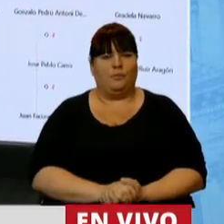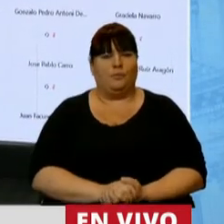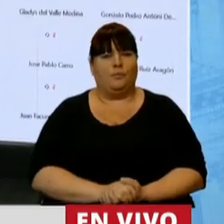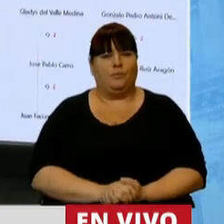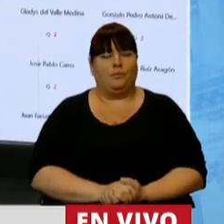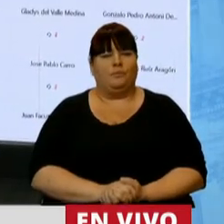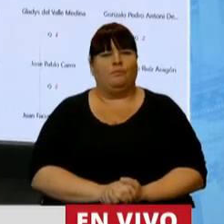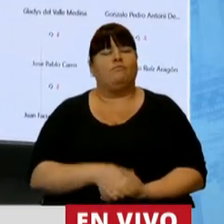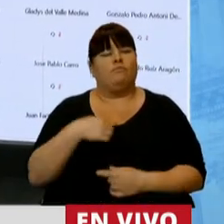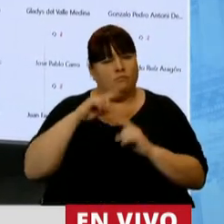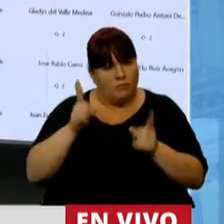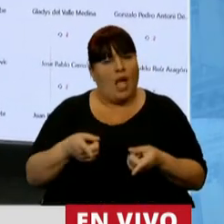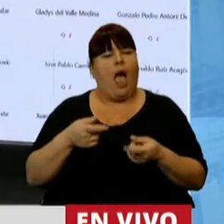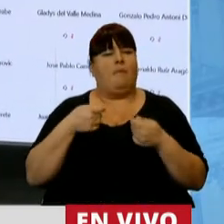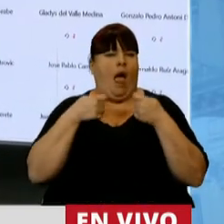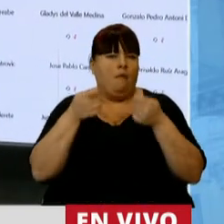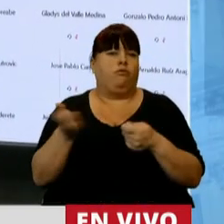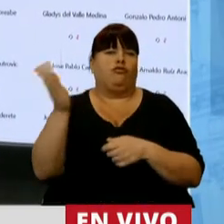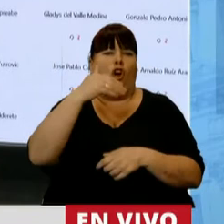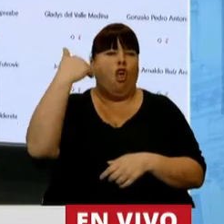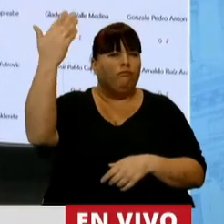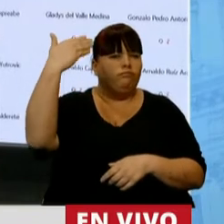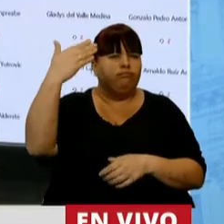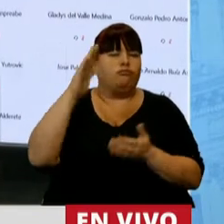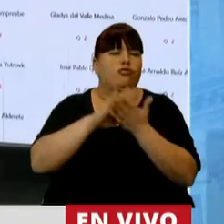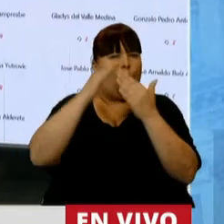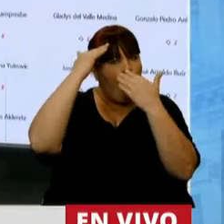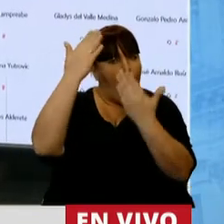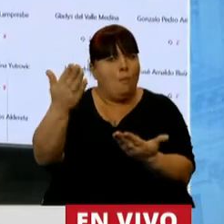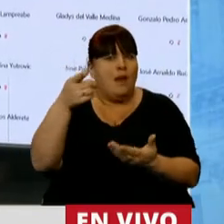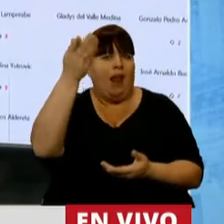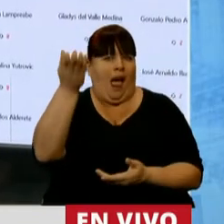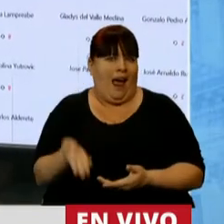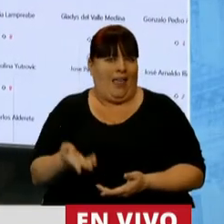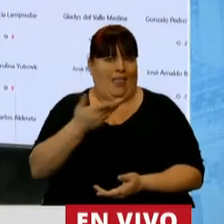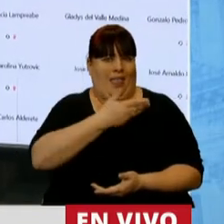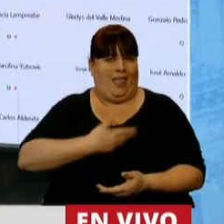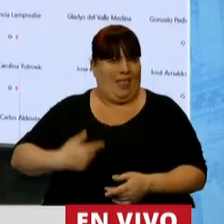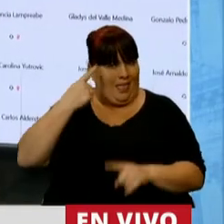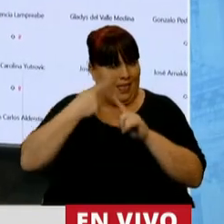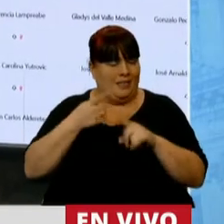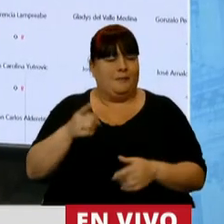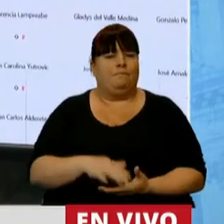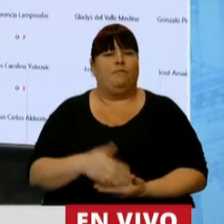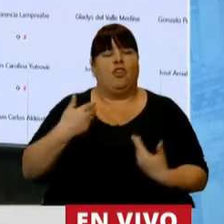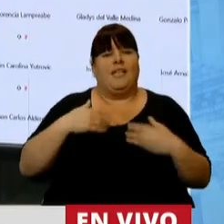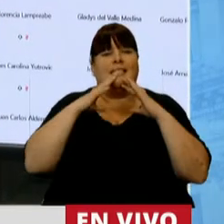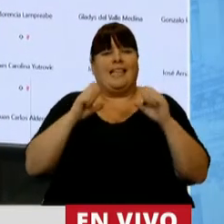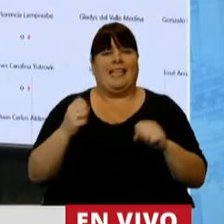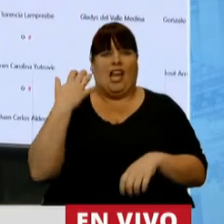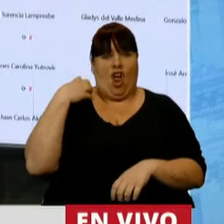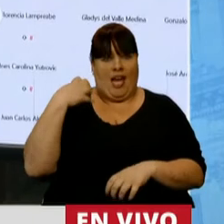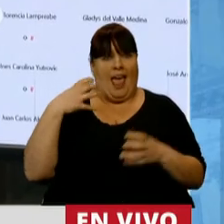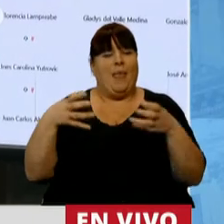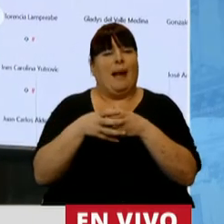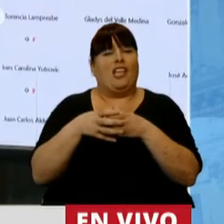y hemos adherido, por supuesto, a todos los actos de homenaje al mismo. En mi carácter de secretario general